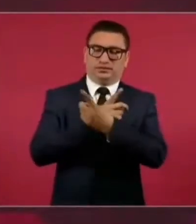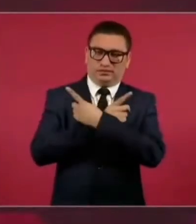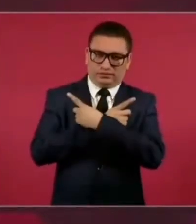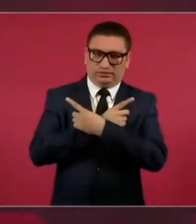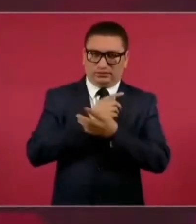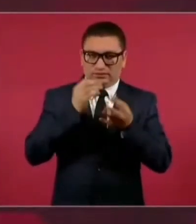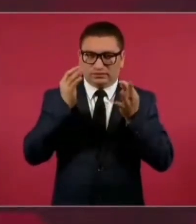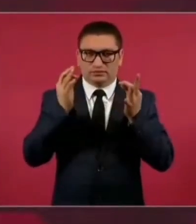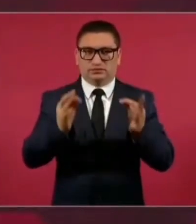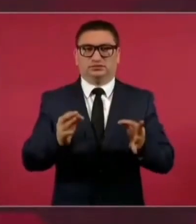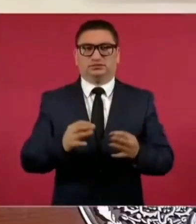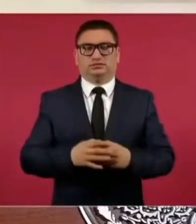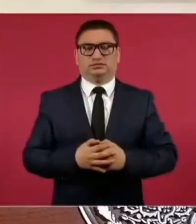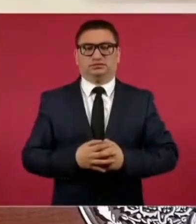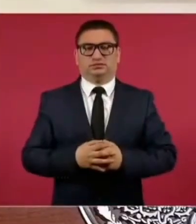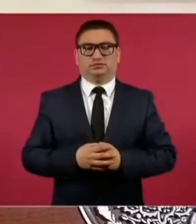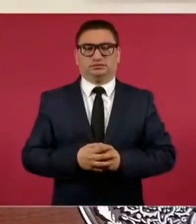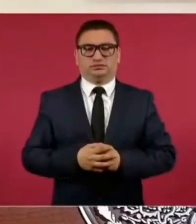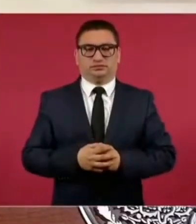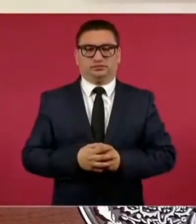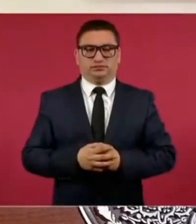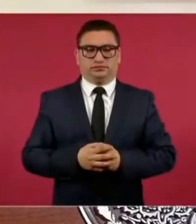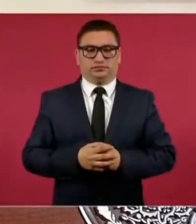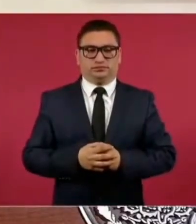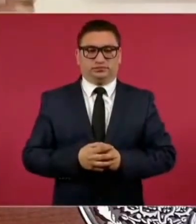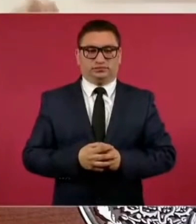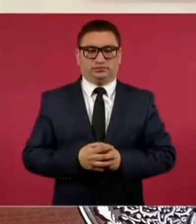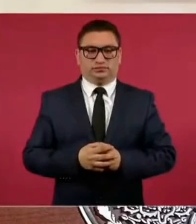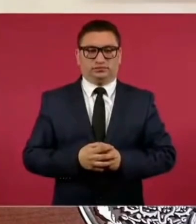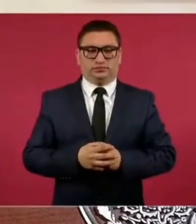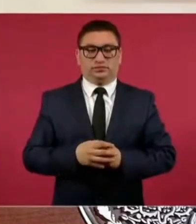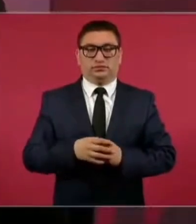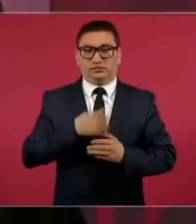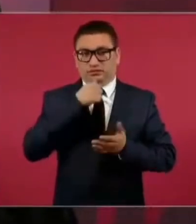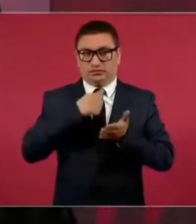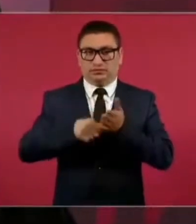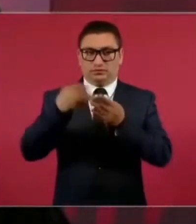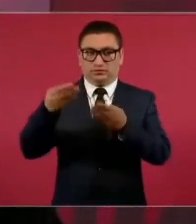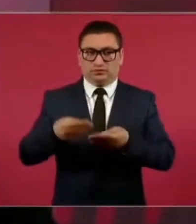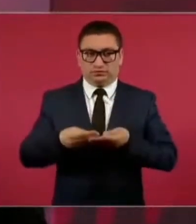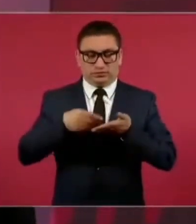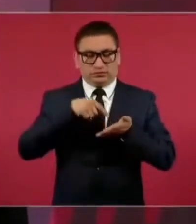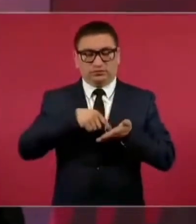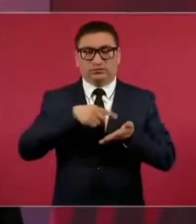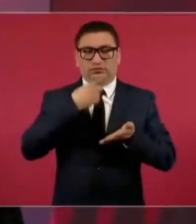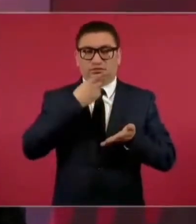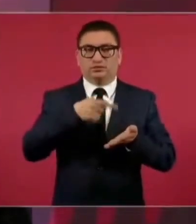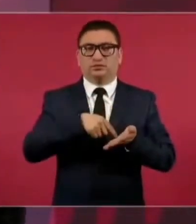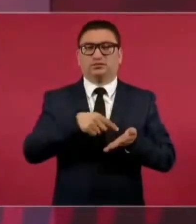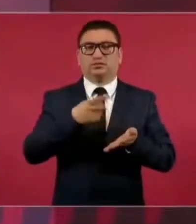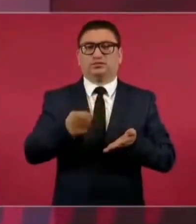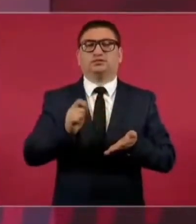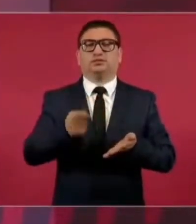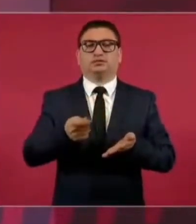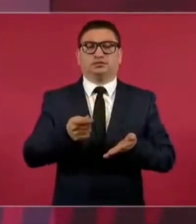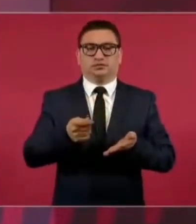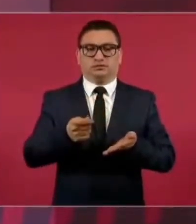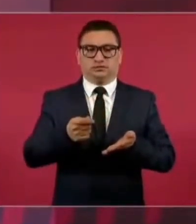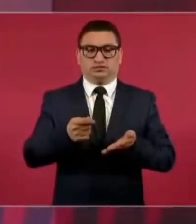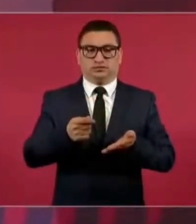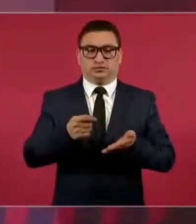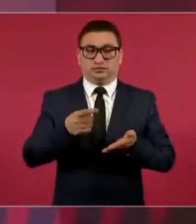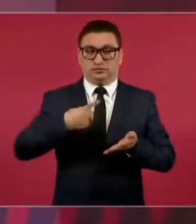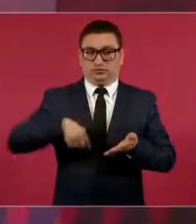me haya enviado una carta diciéndome que veía bien nuestra